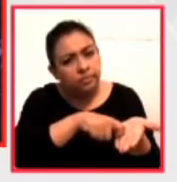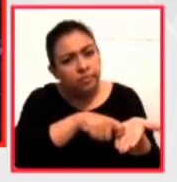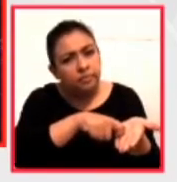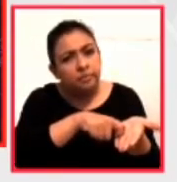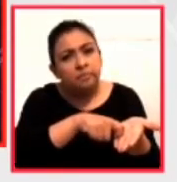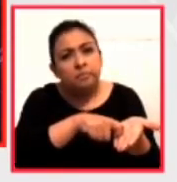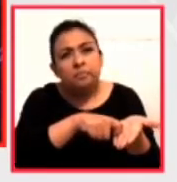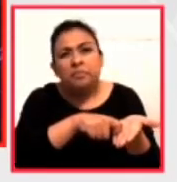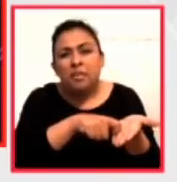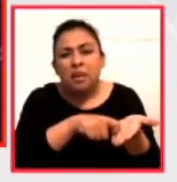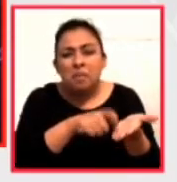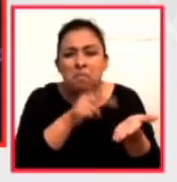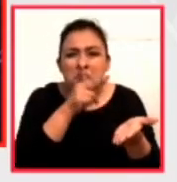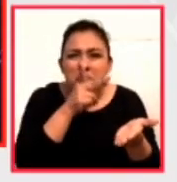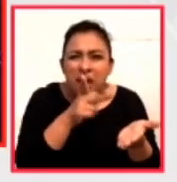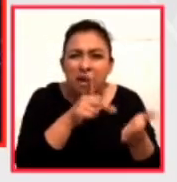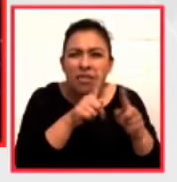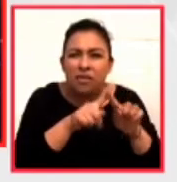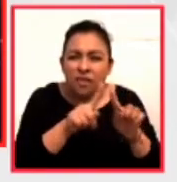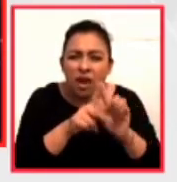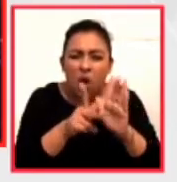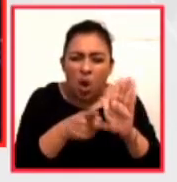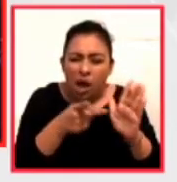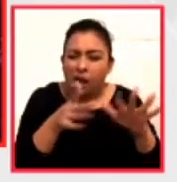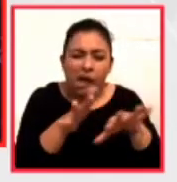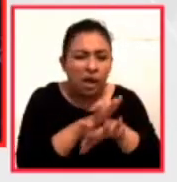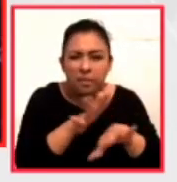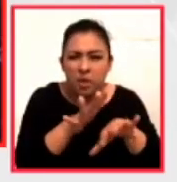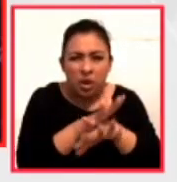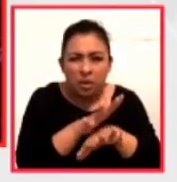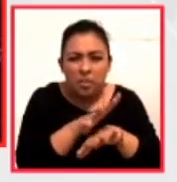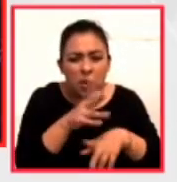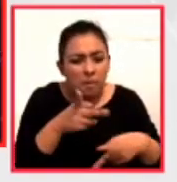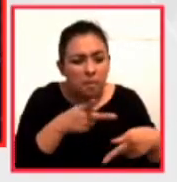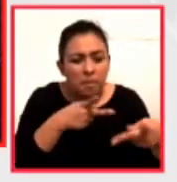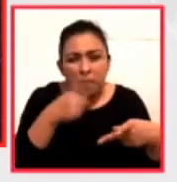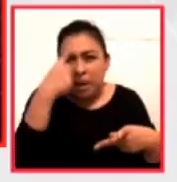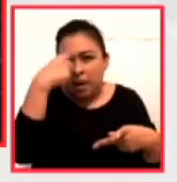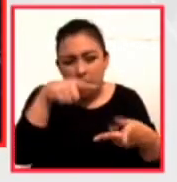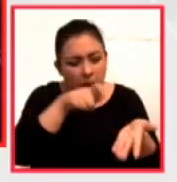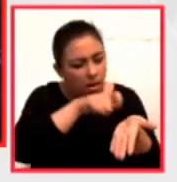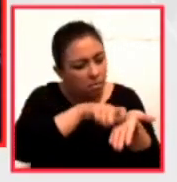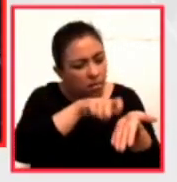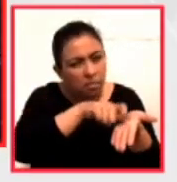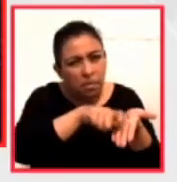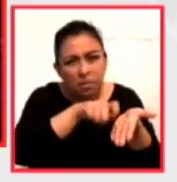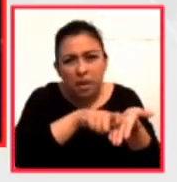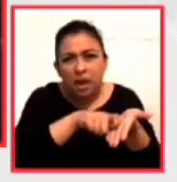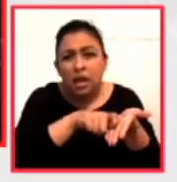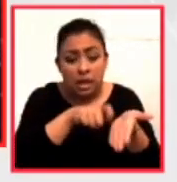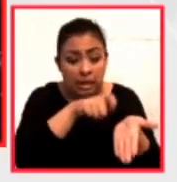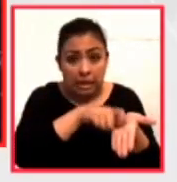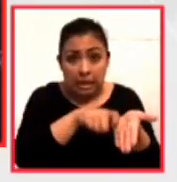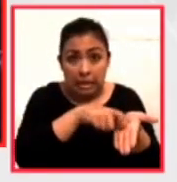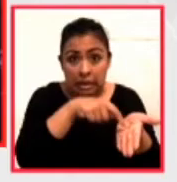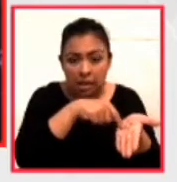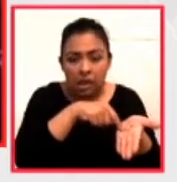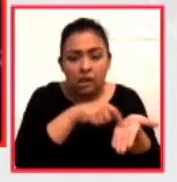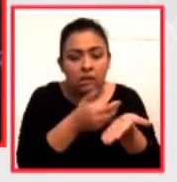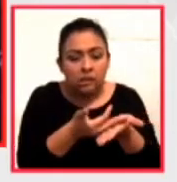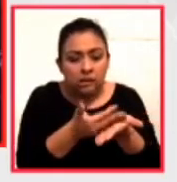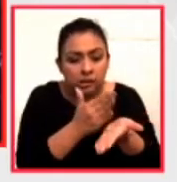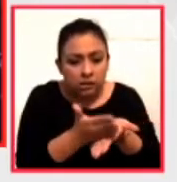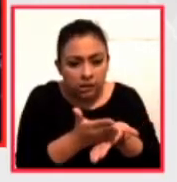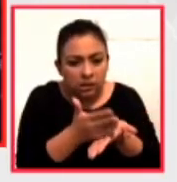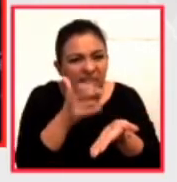Parafrasear, todo es preparación para la escritura, toda escritura se pospone y